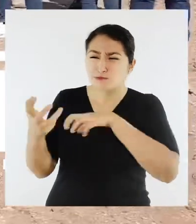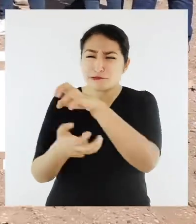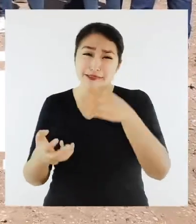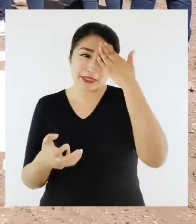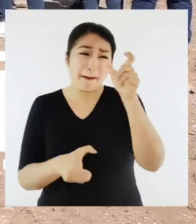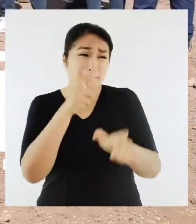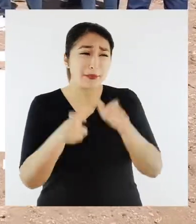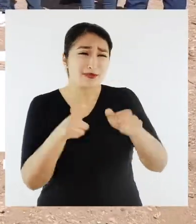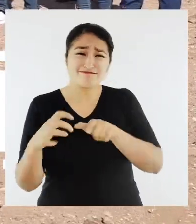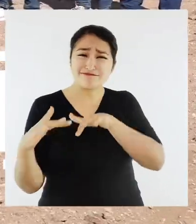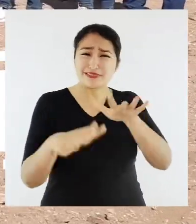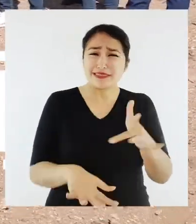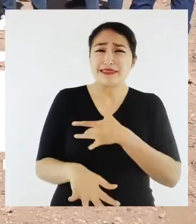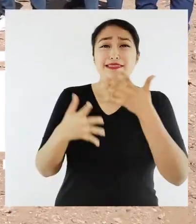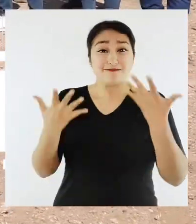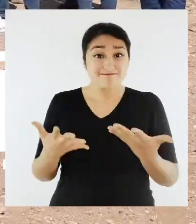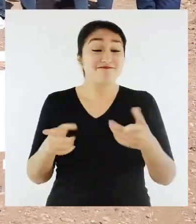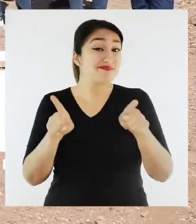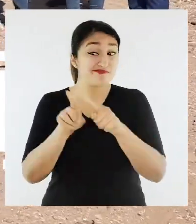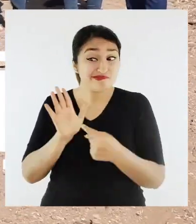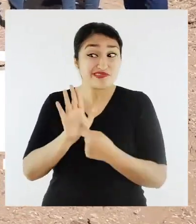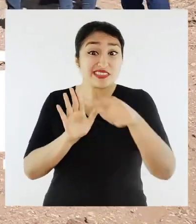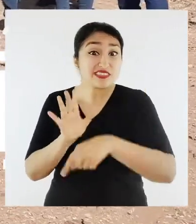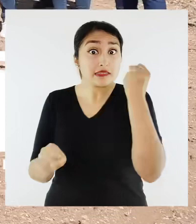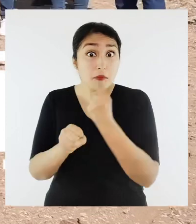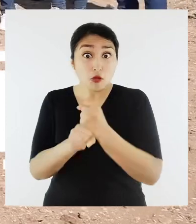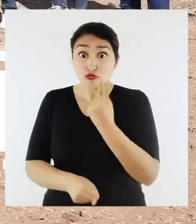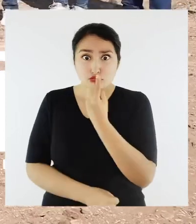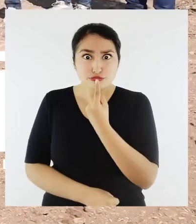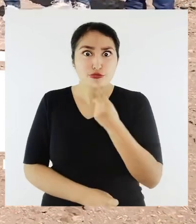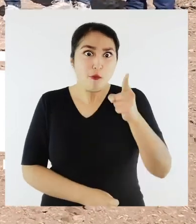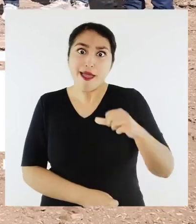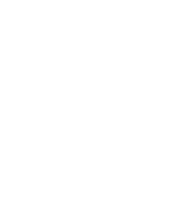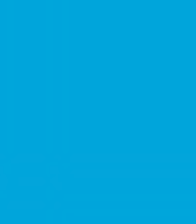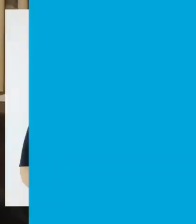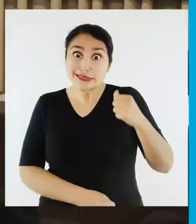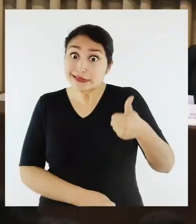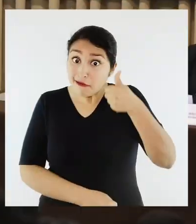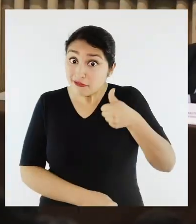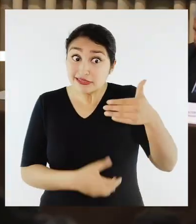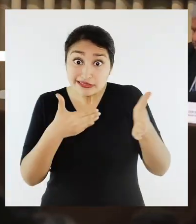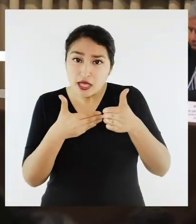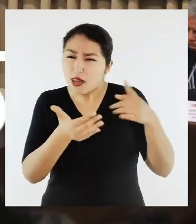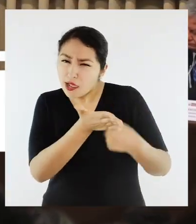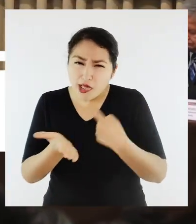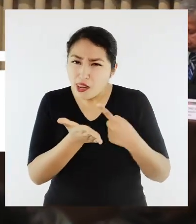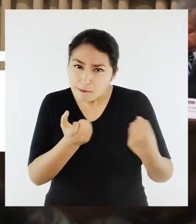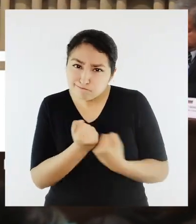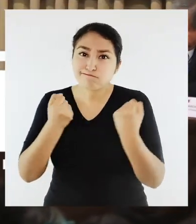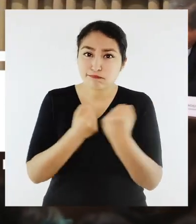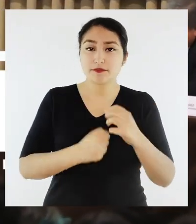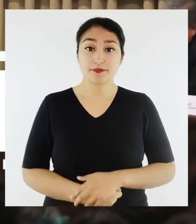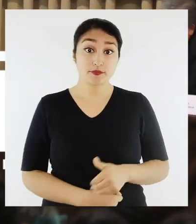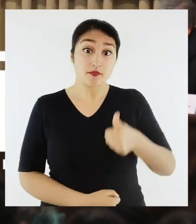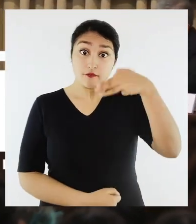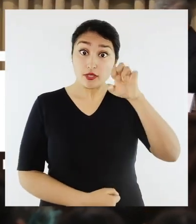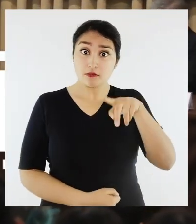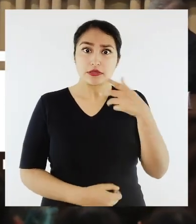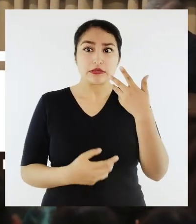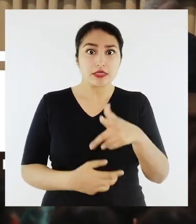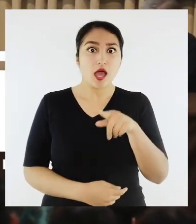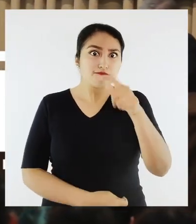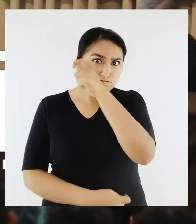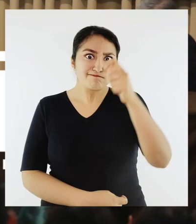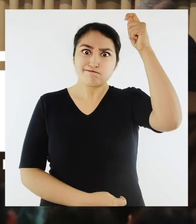agregó que el trabajo se realizará de manera coordinada con las autoridades locales. El titular del Minem clausuró el décimo octavo taller de